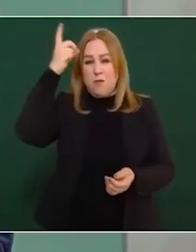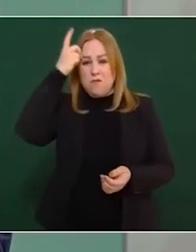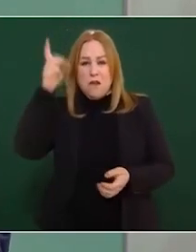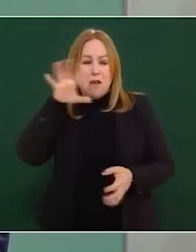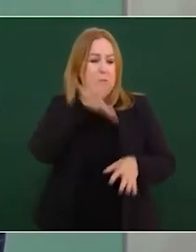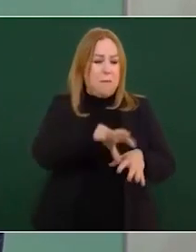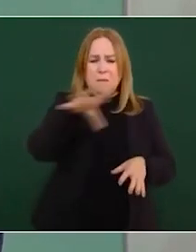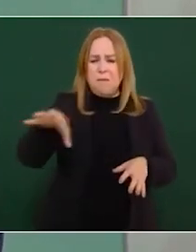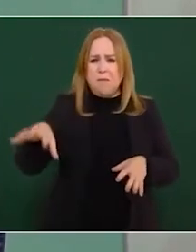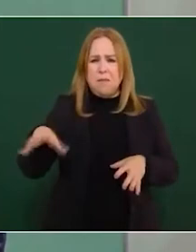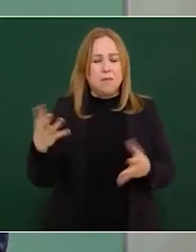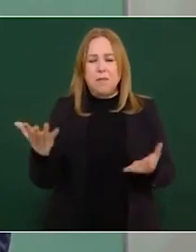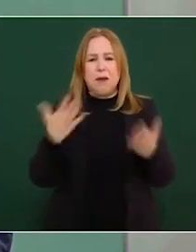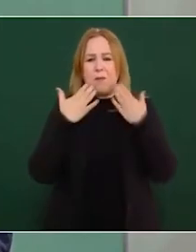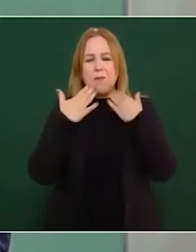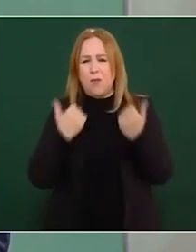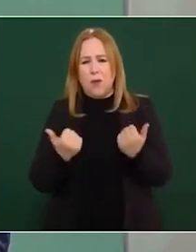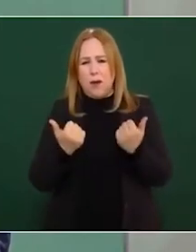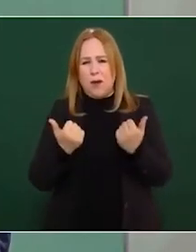cuáles son sus bienes